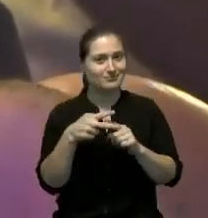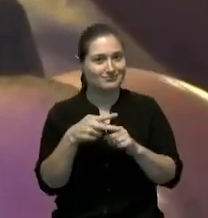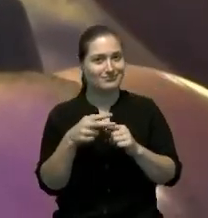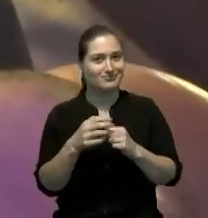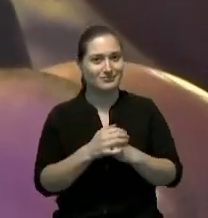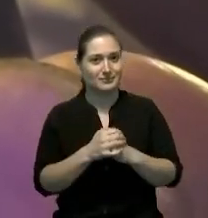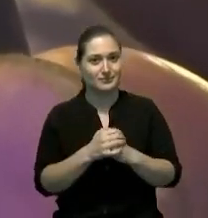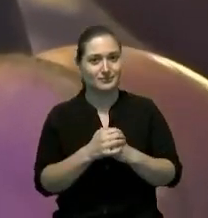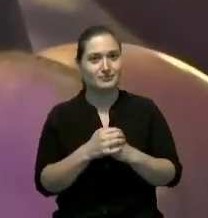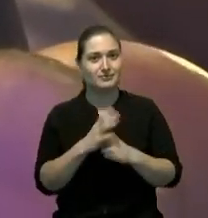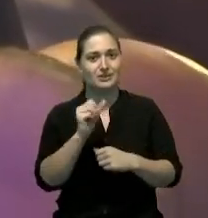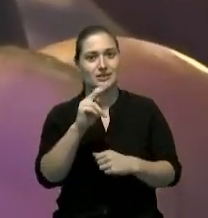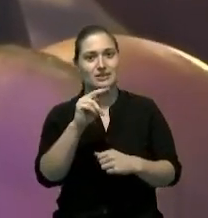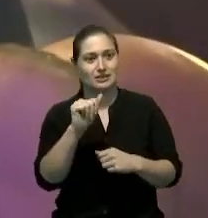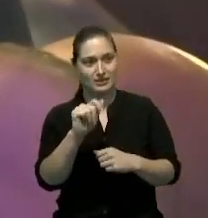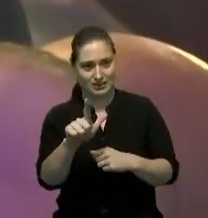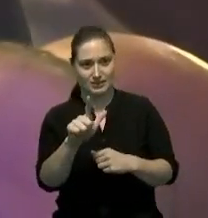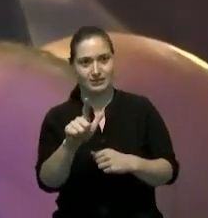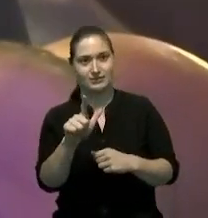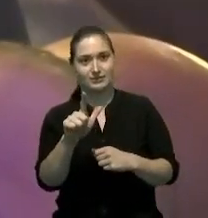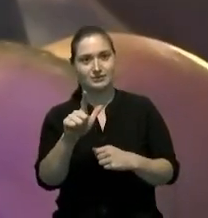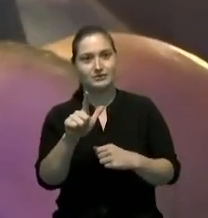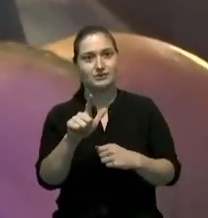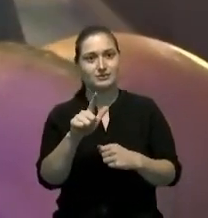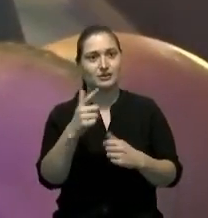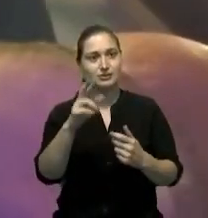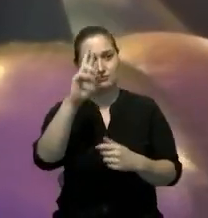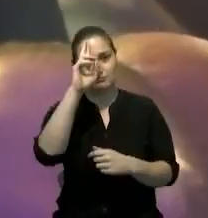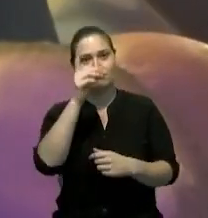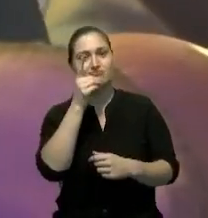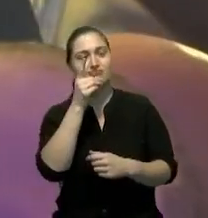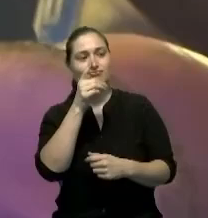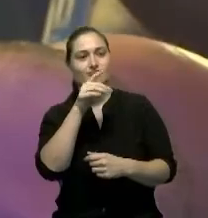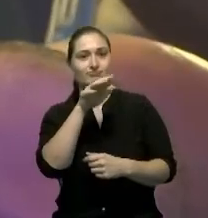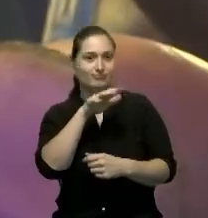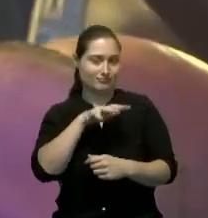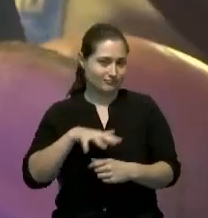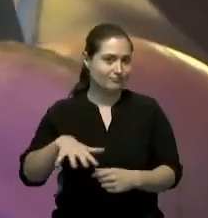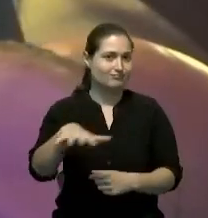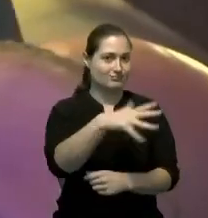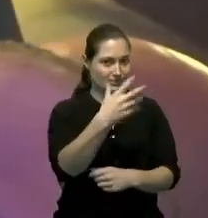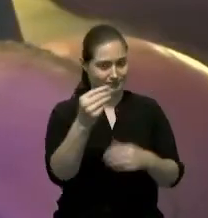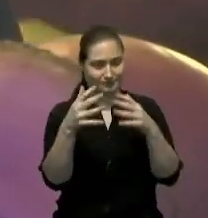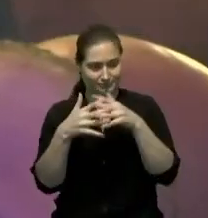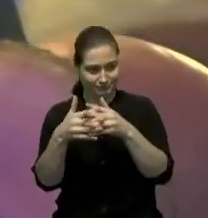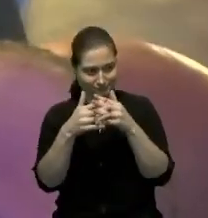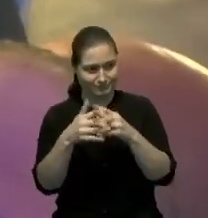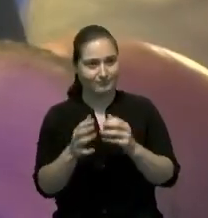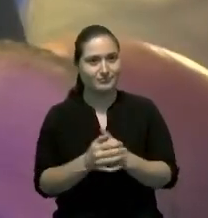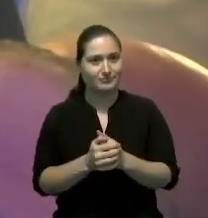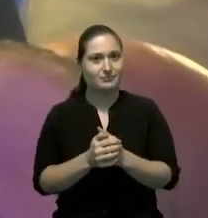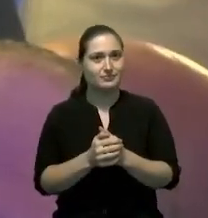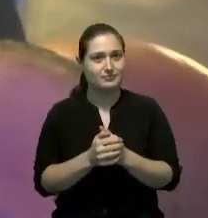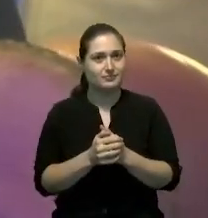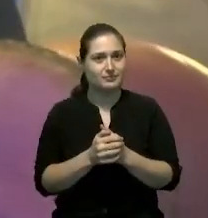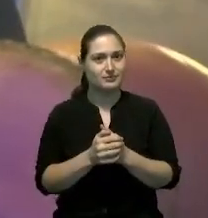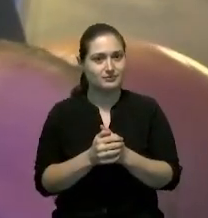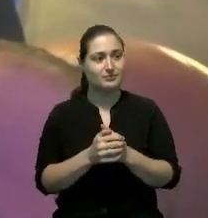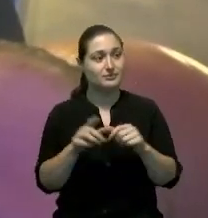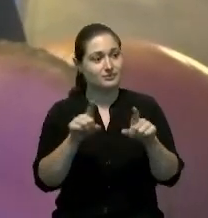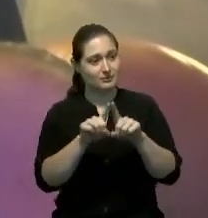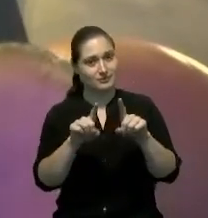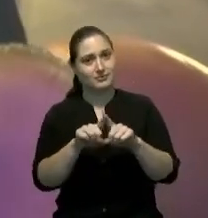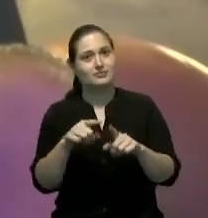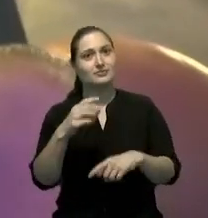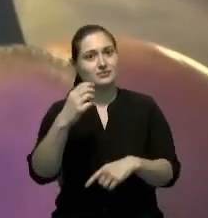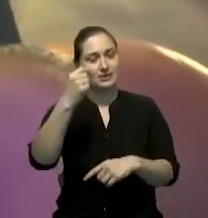de televisión para toda la República Dominicana y acá los Estados Unidos también desde TV Quisqueya para